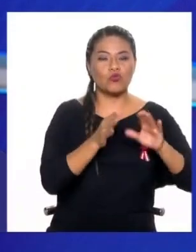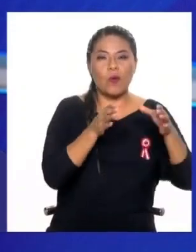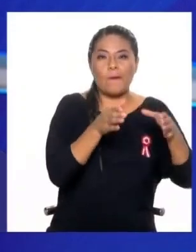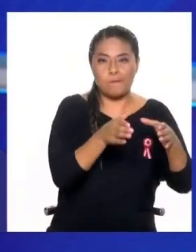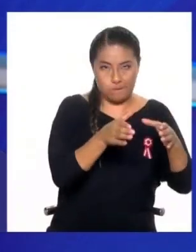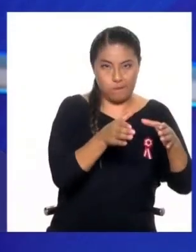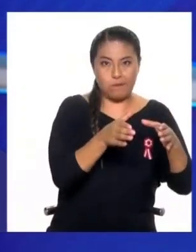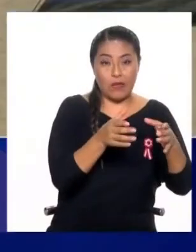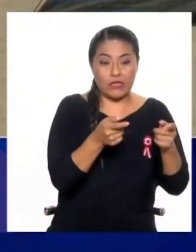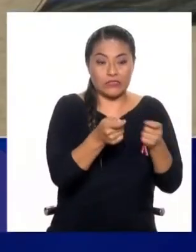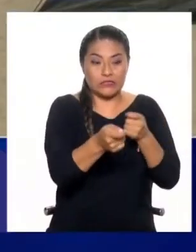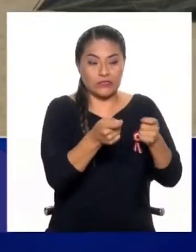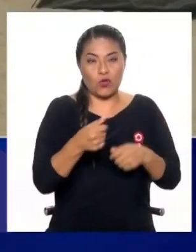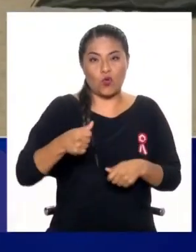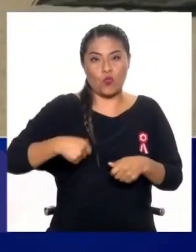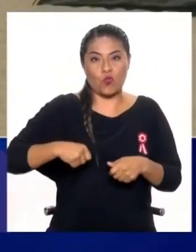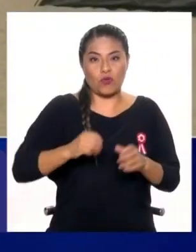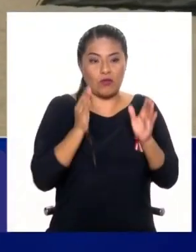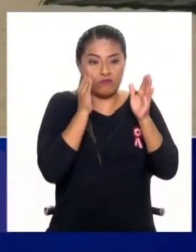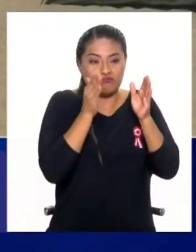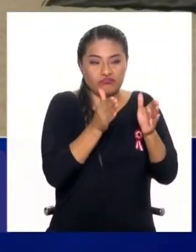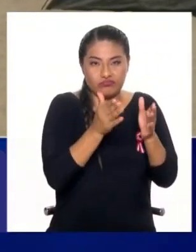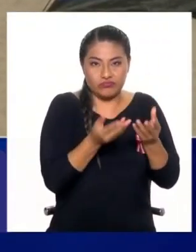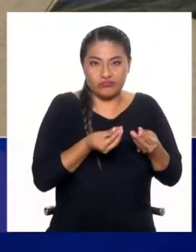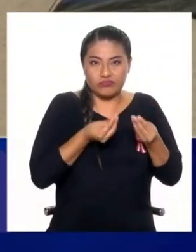apostar por la gestión municipal. O sea,